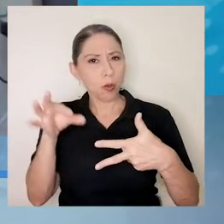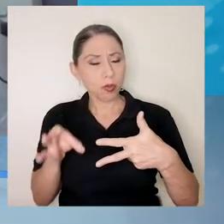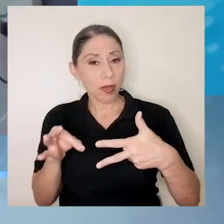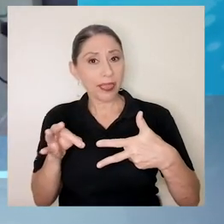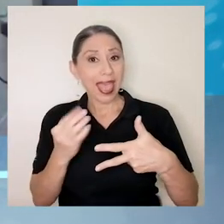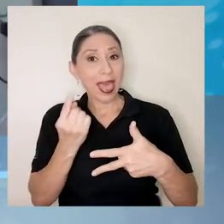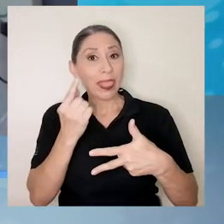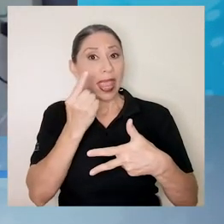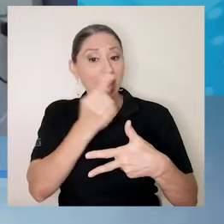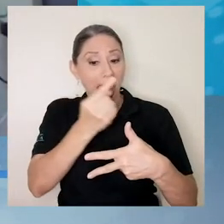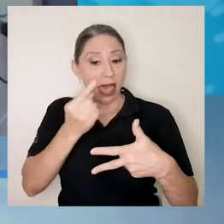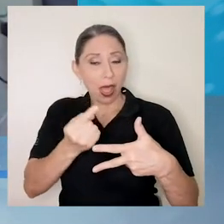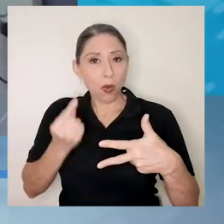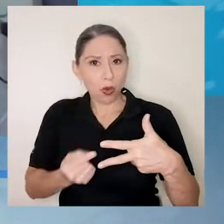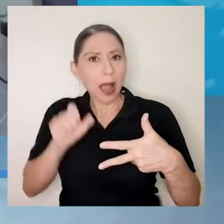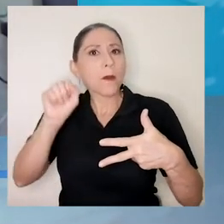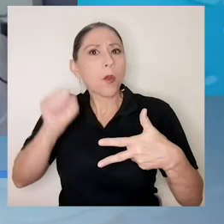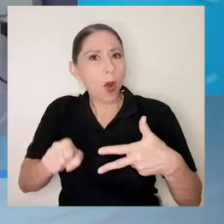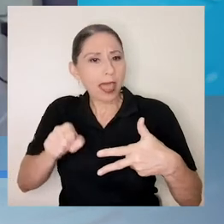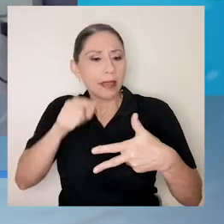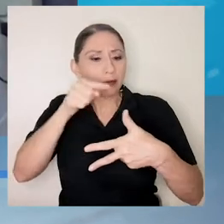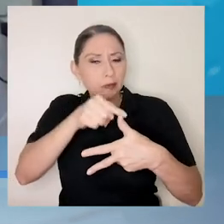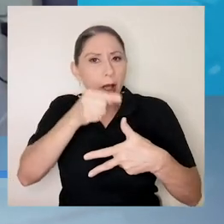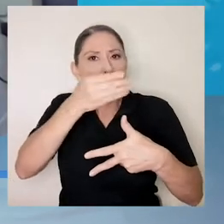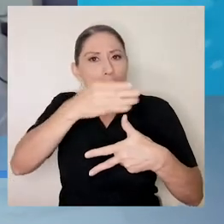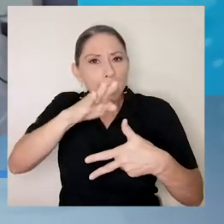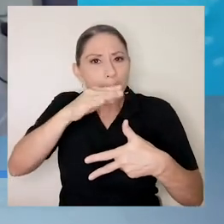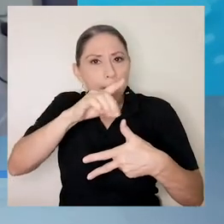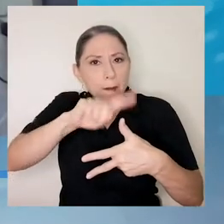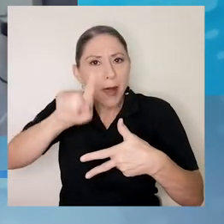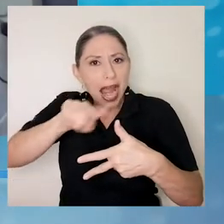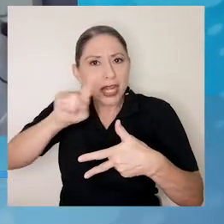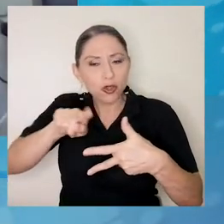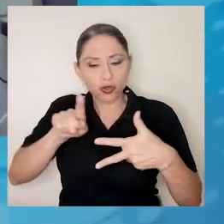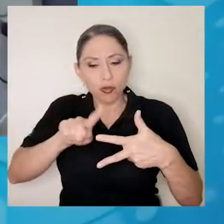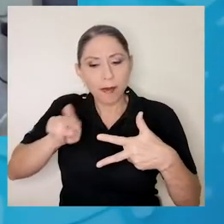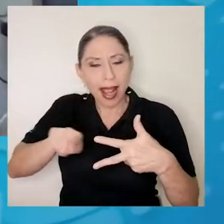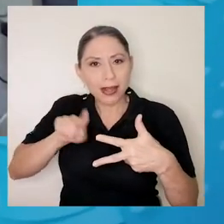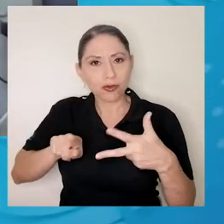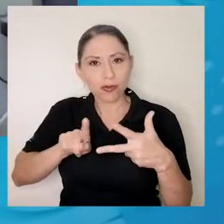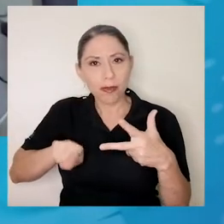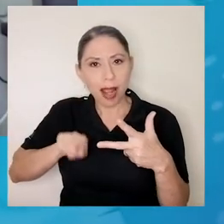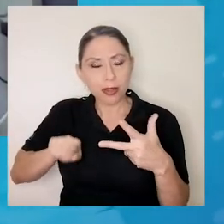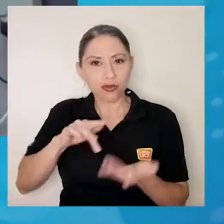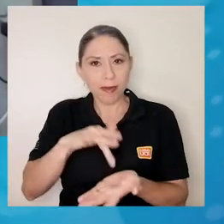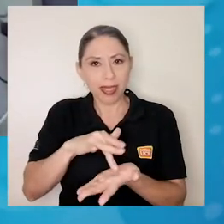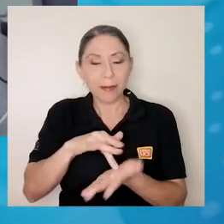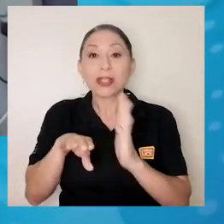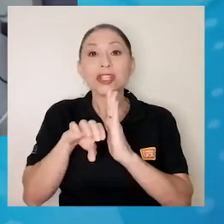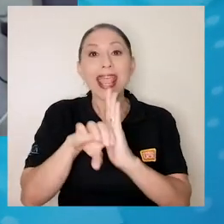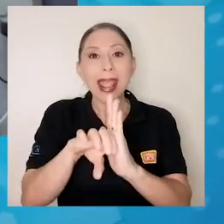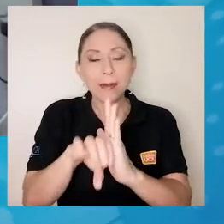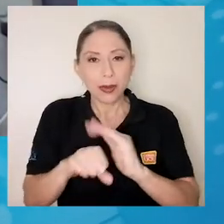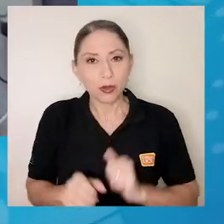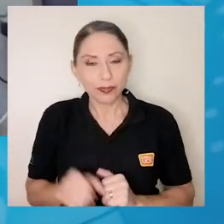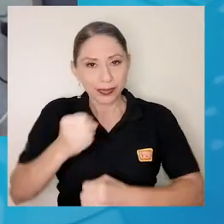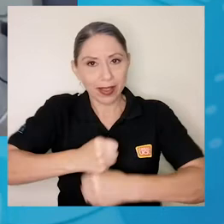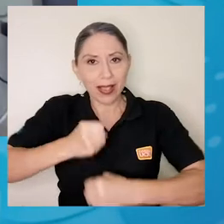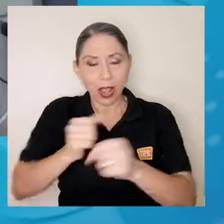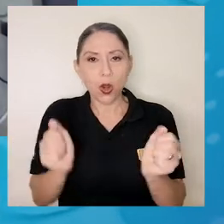De cada alternativa pueden salir varios medicamentos o varias formas farmacéuticas. Por ejemplo, estamos trabajando